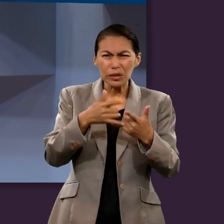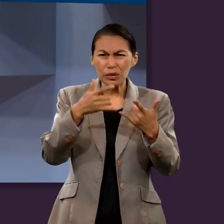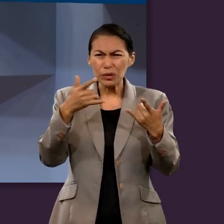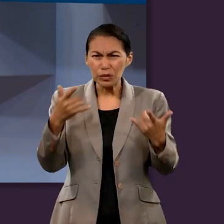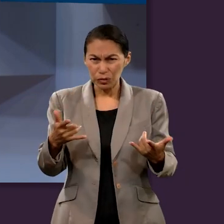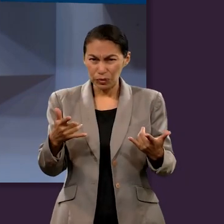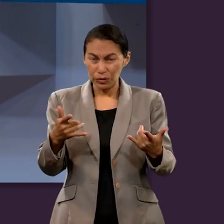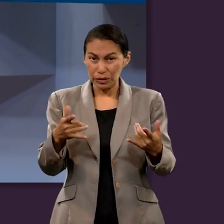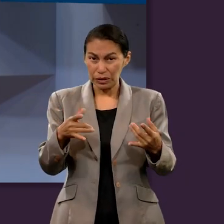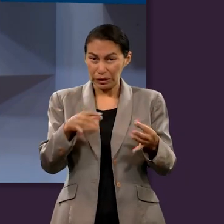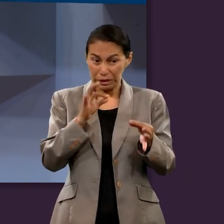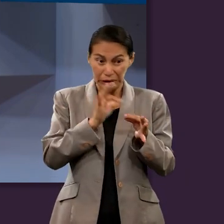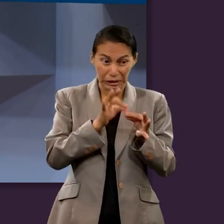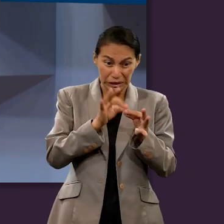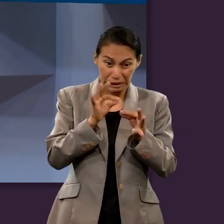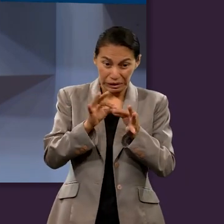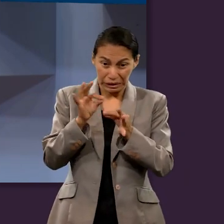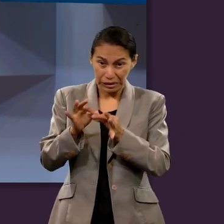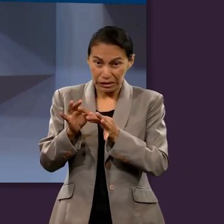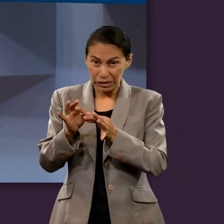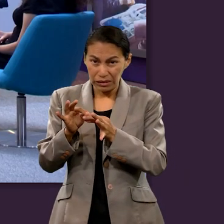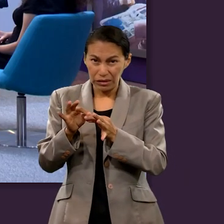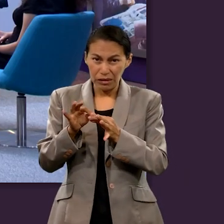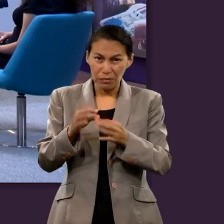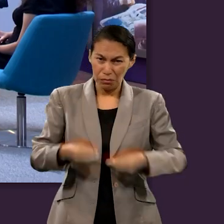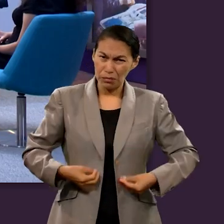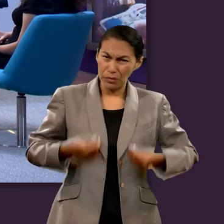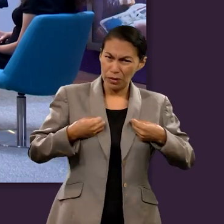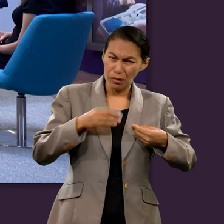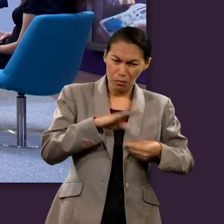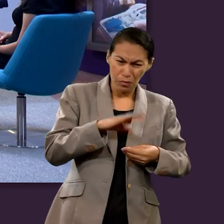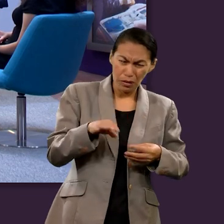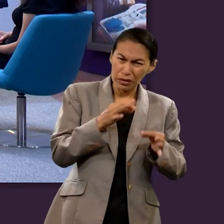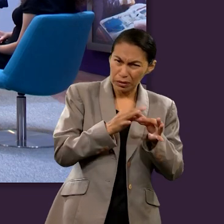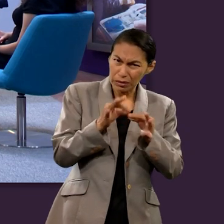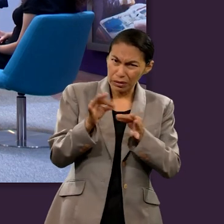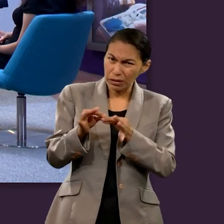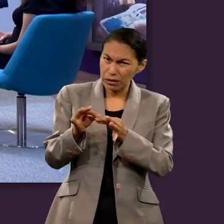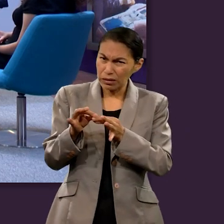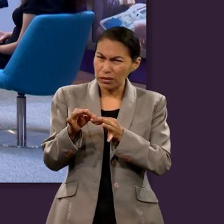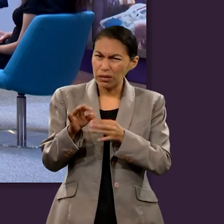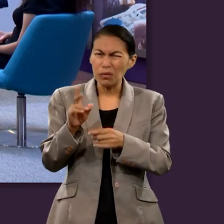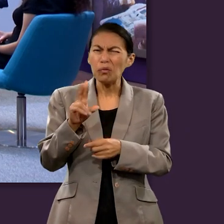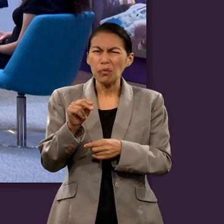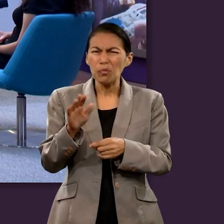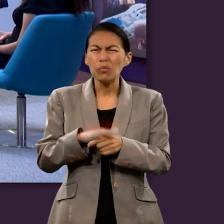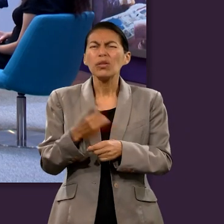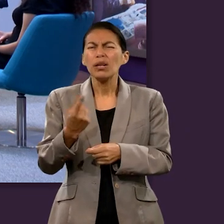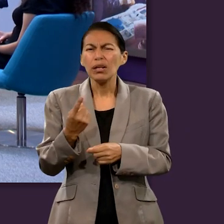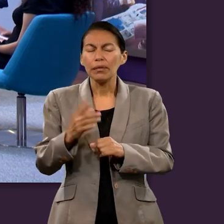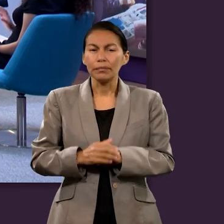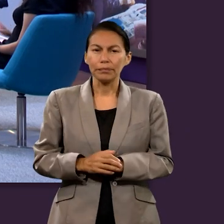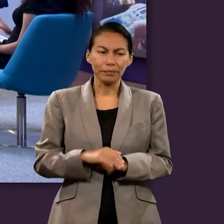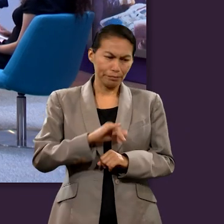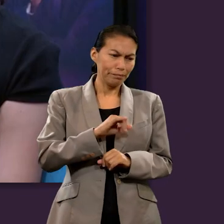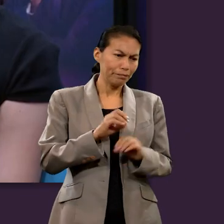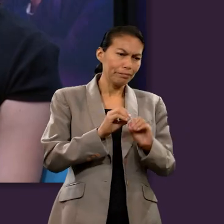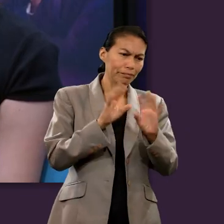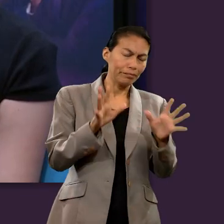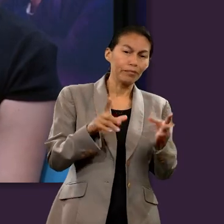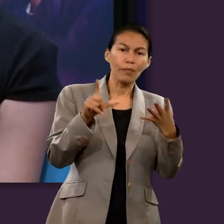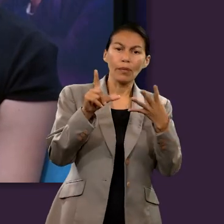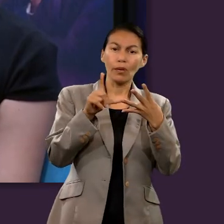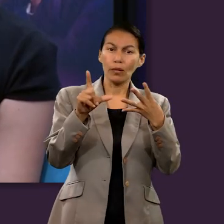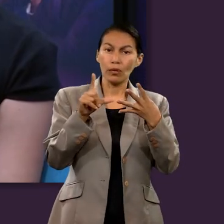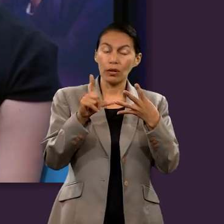los amigos por qué esta historia no es una descripción literal de la vida después de la muerte? Claro que sí.